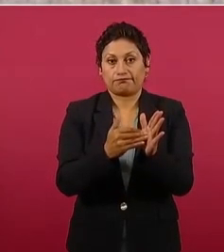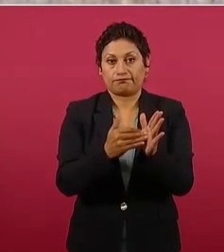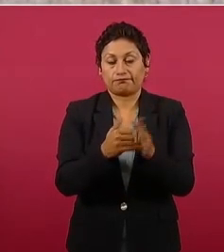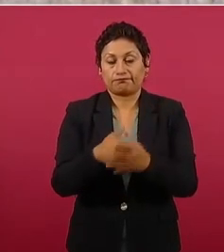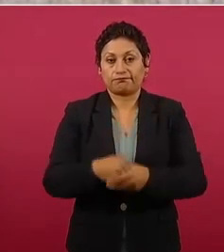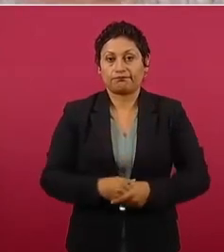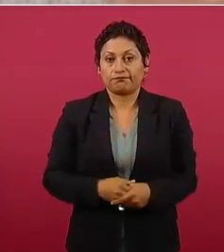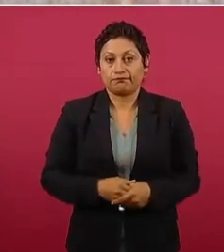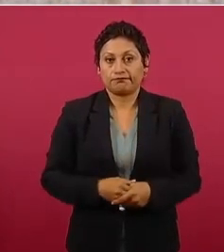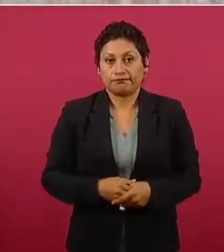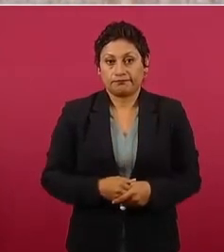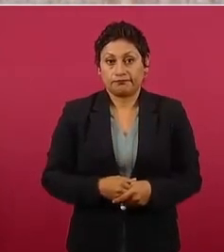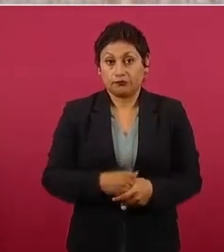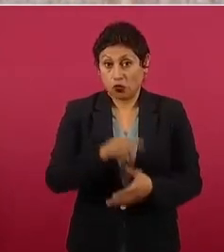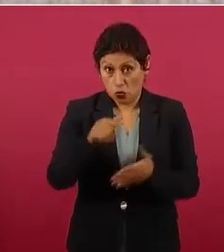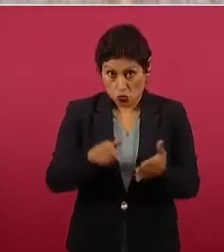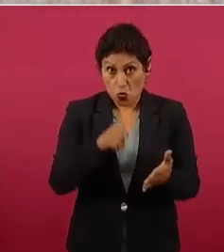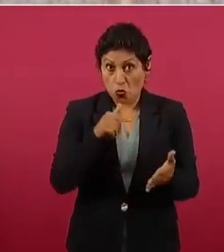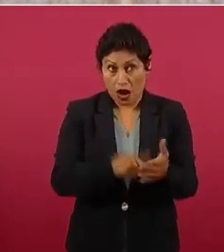espacios